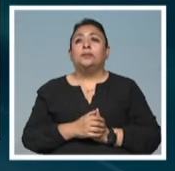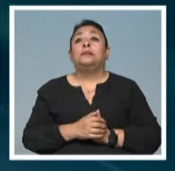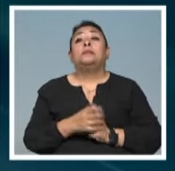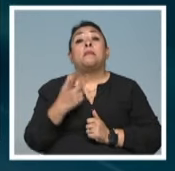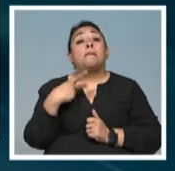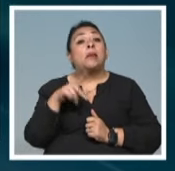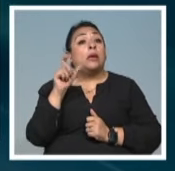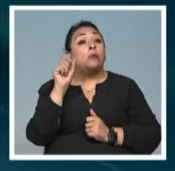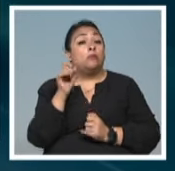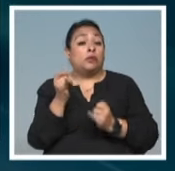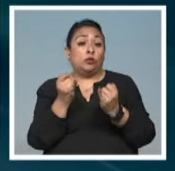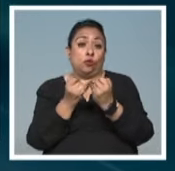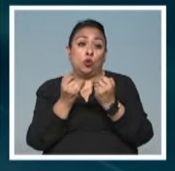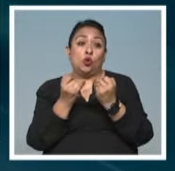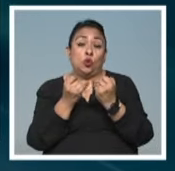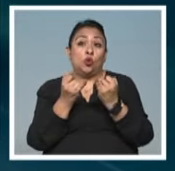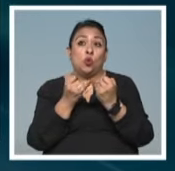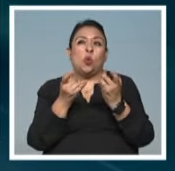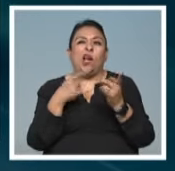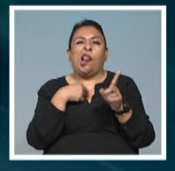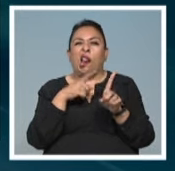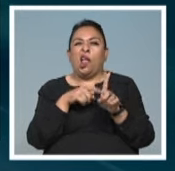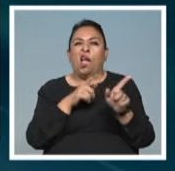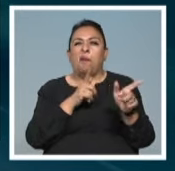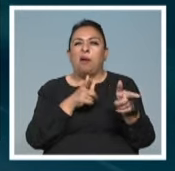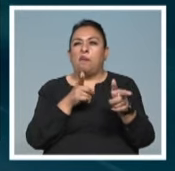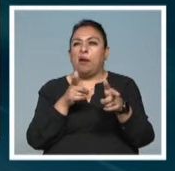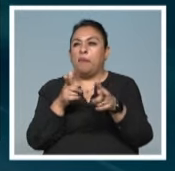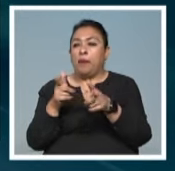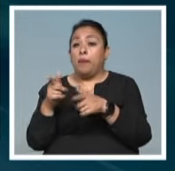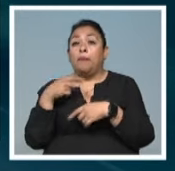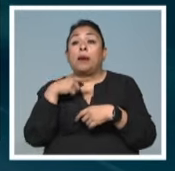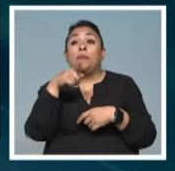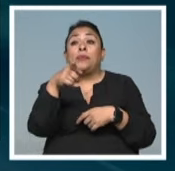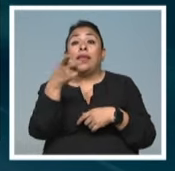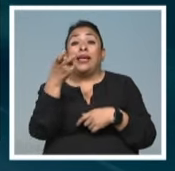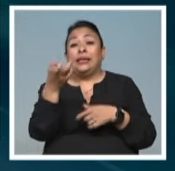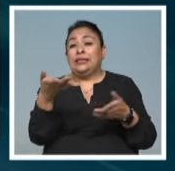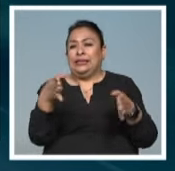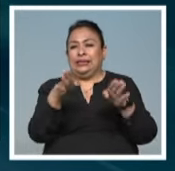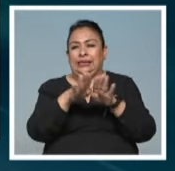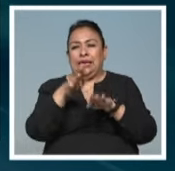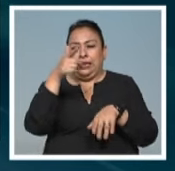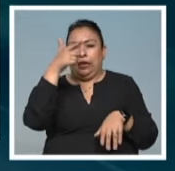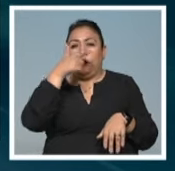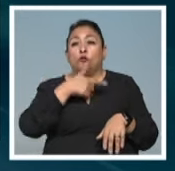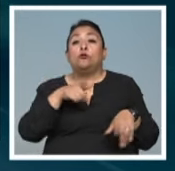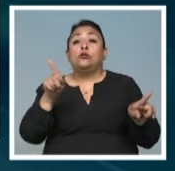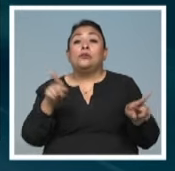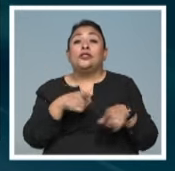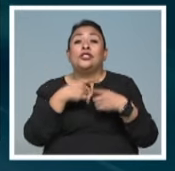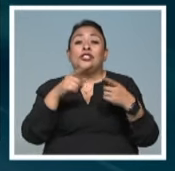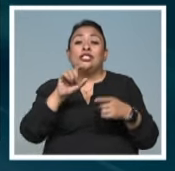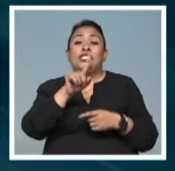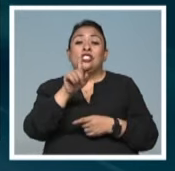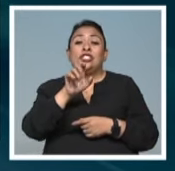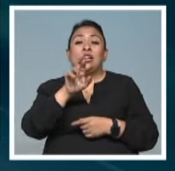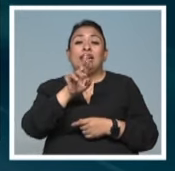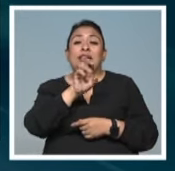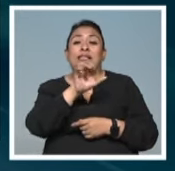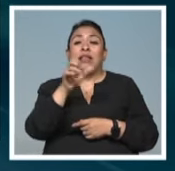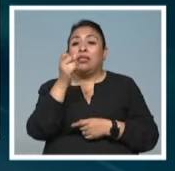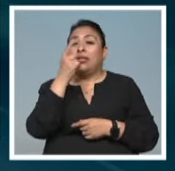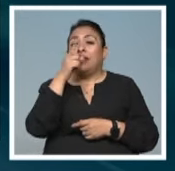pero que al mismo tiempo es burlón. La pieza con la que cerró la velada fue Cherezada, de Maurice